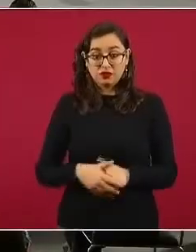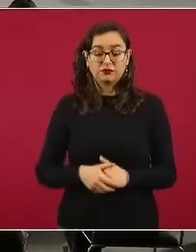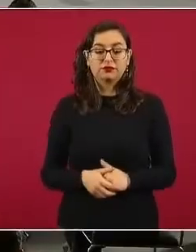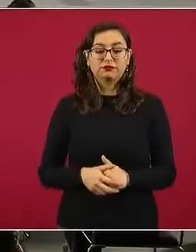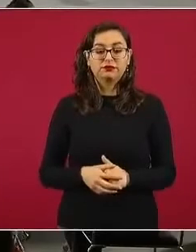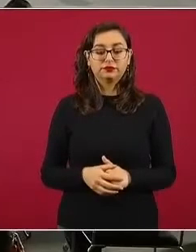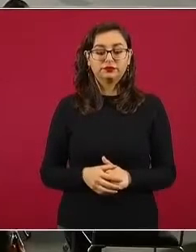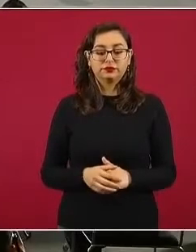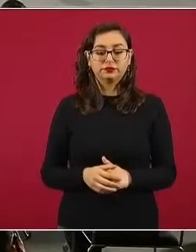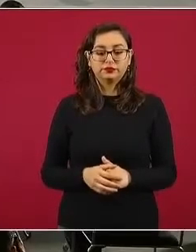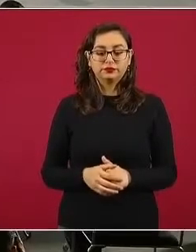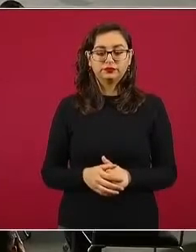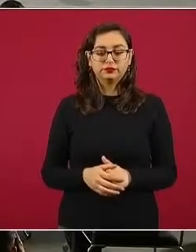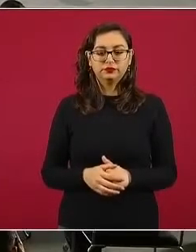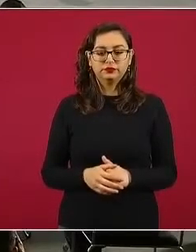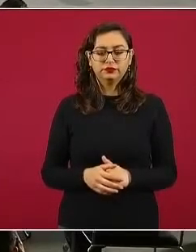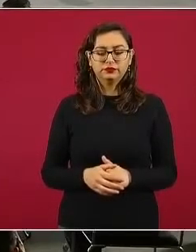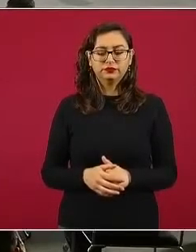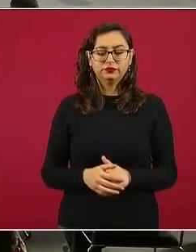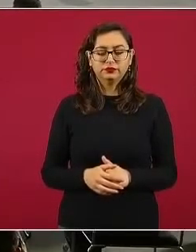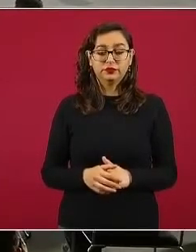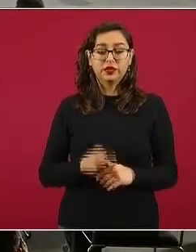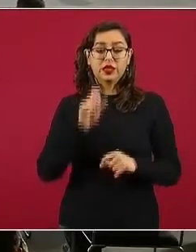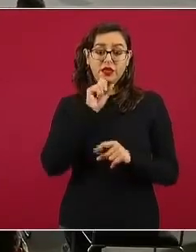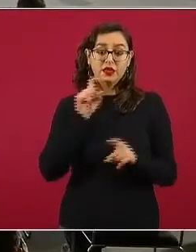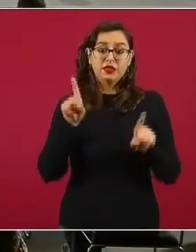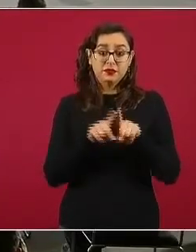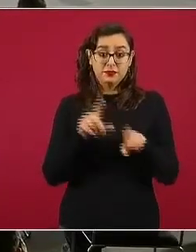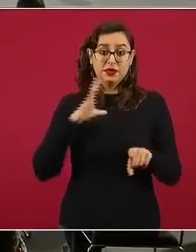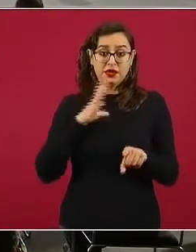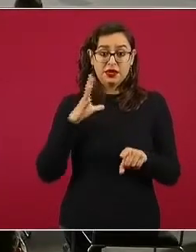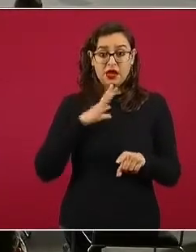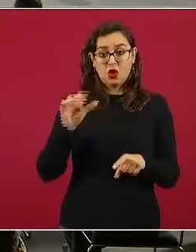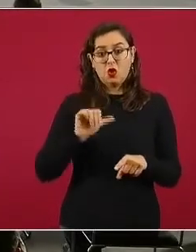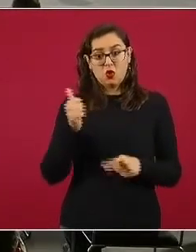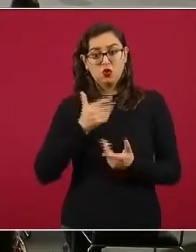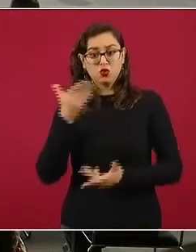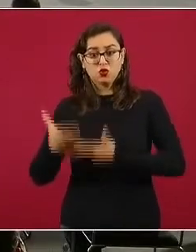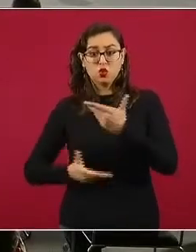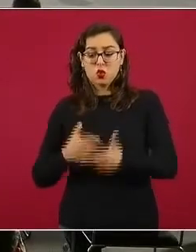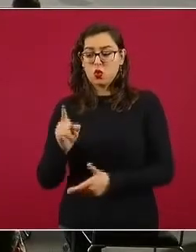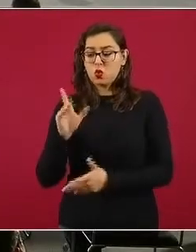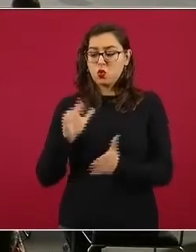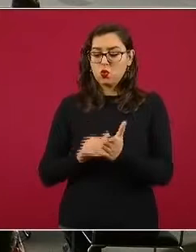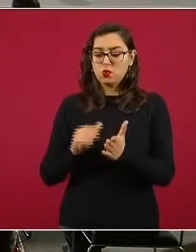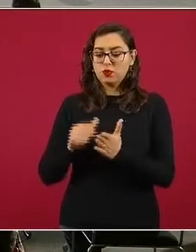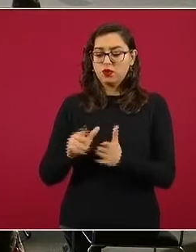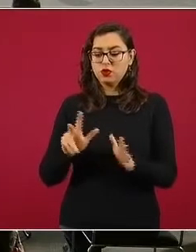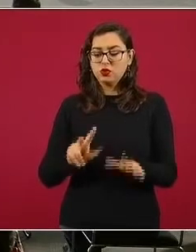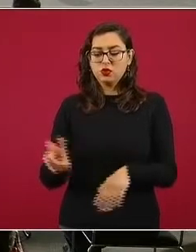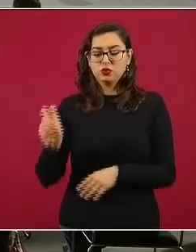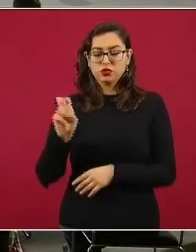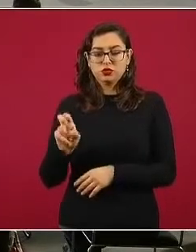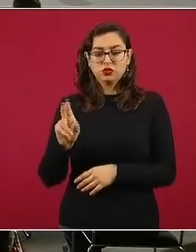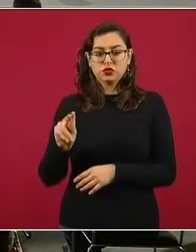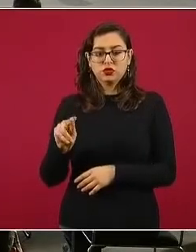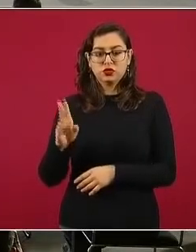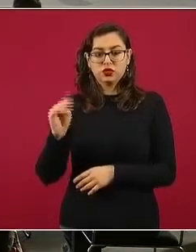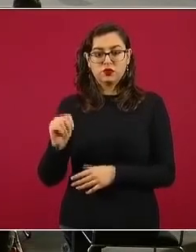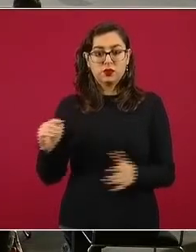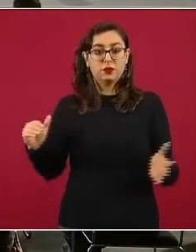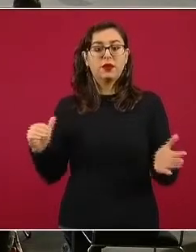Por demás, los servicios auxiliares, como ustedes ven ahí, más de un millón 289 mil